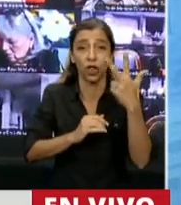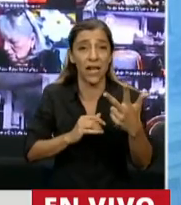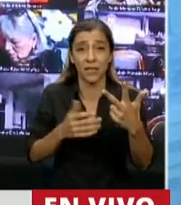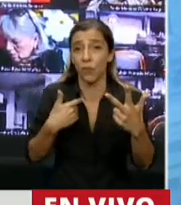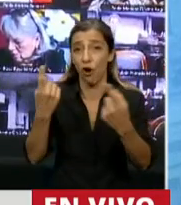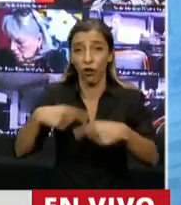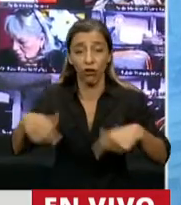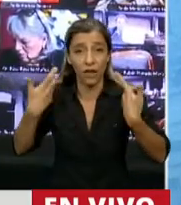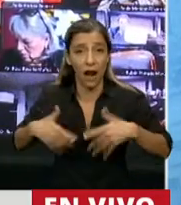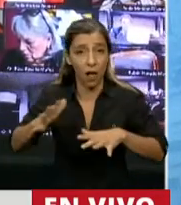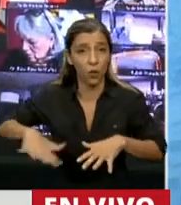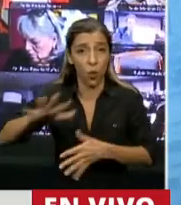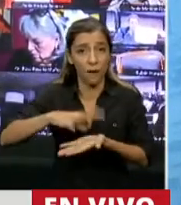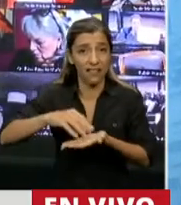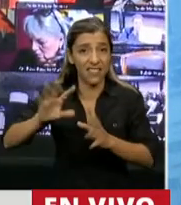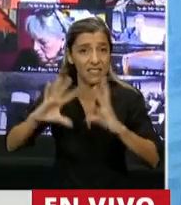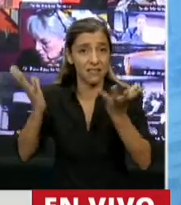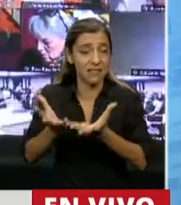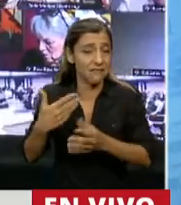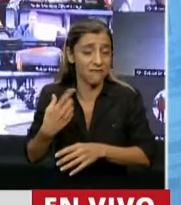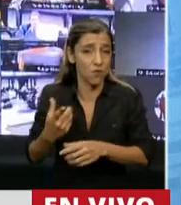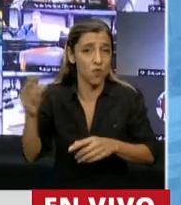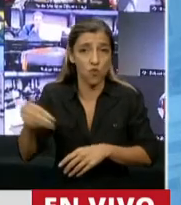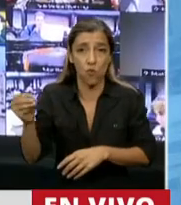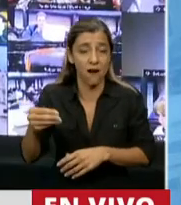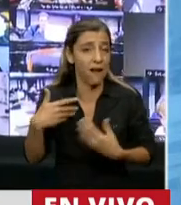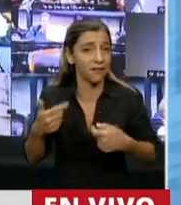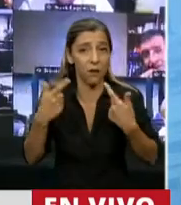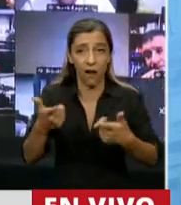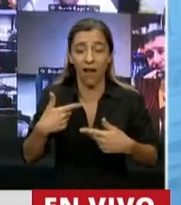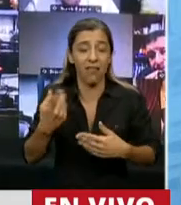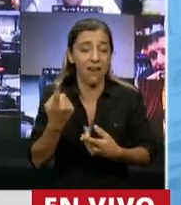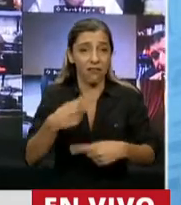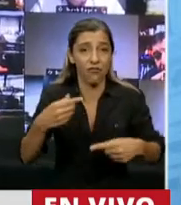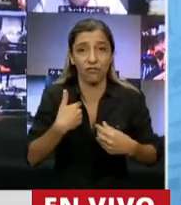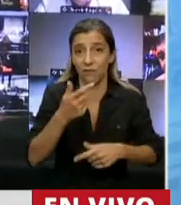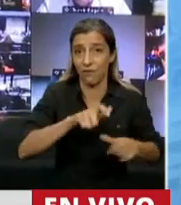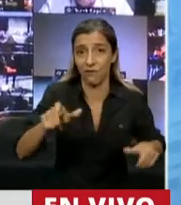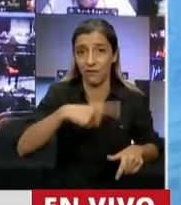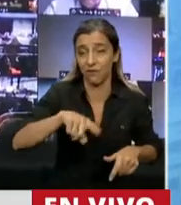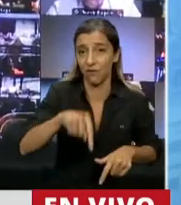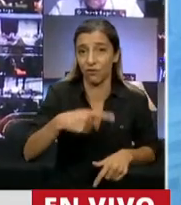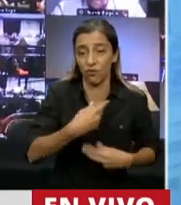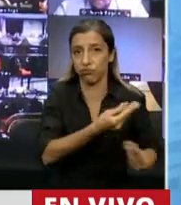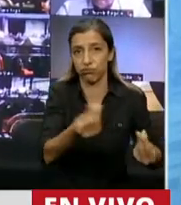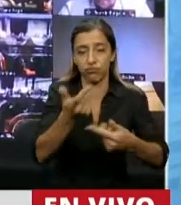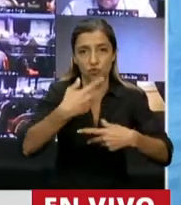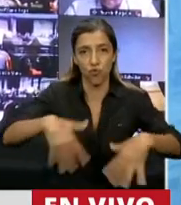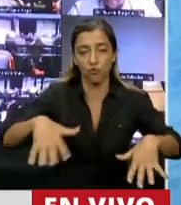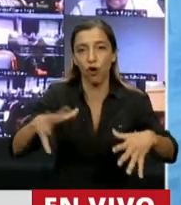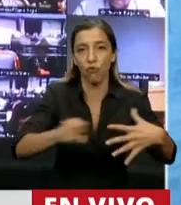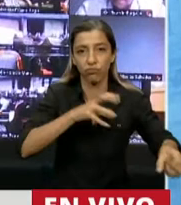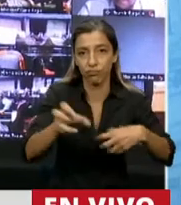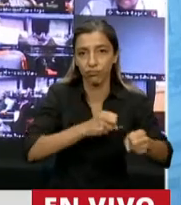recursos naturales que hoy tiene la Tierra para cubrir el nivel de consumo que hoy tenemos. Entonces, estas cuestiones de las que